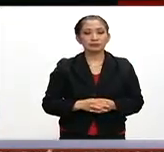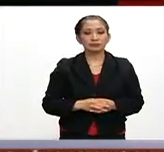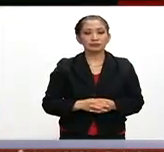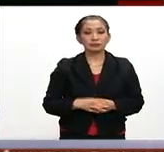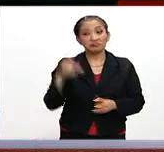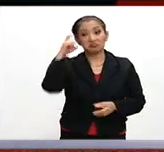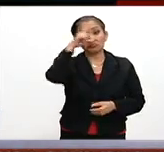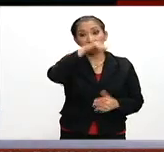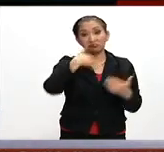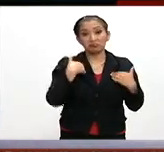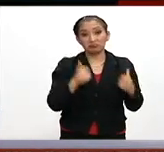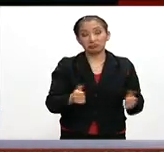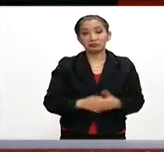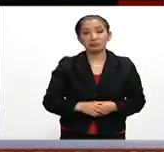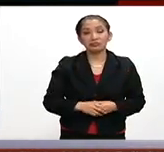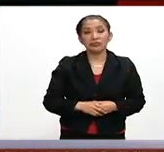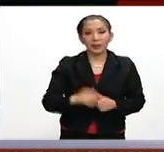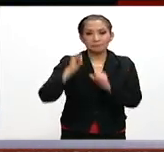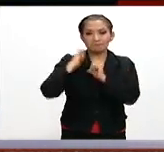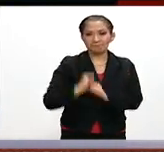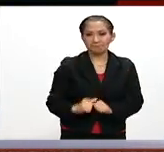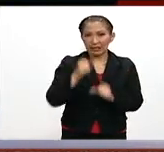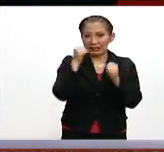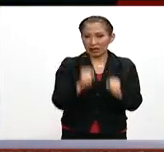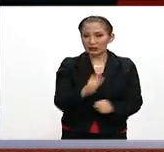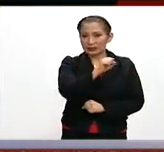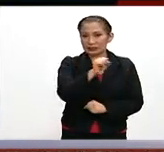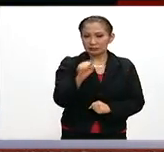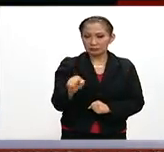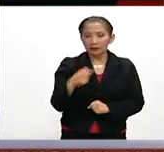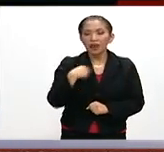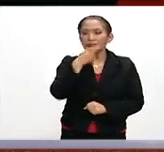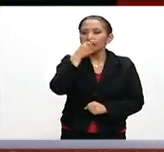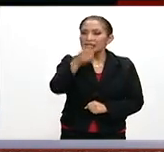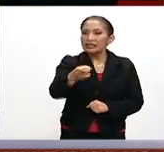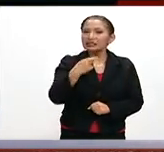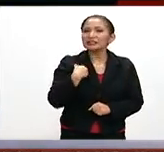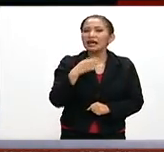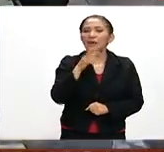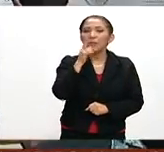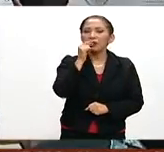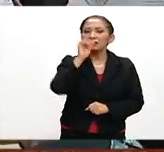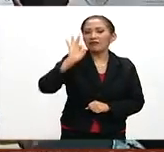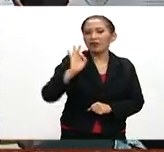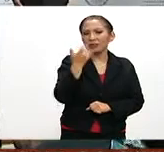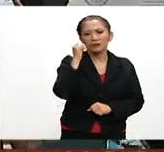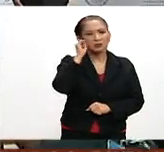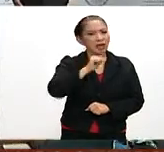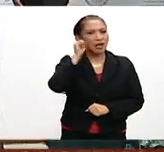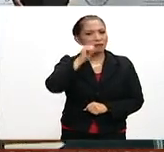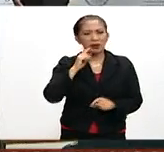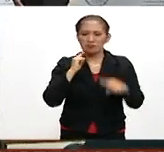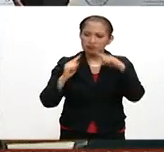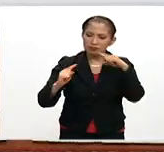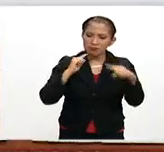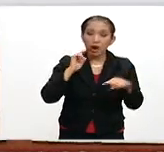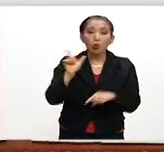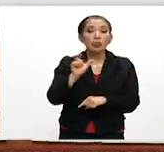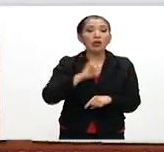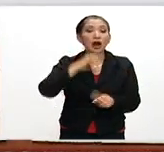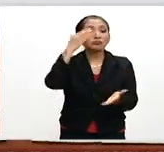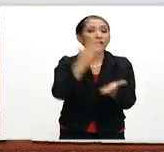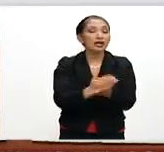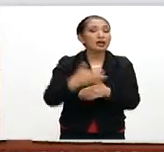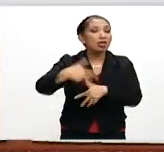Difícil de entenderlo. El Comisionado Nacional de Seguridad, Renato Sales, puntualizó que la Policía Federal siempre agotará el diálogo cuando existan